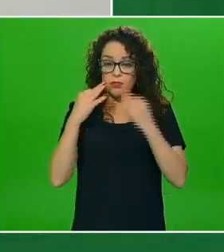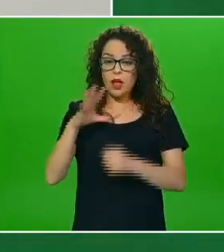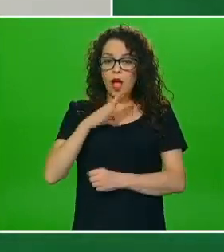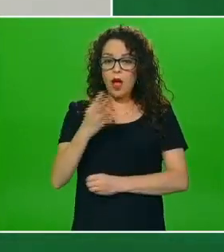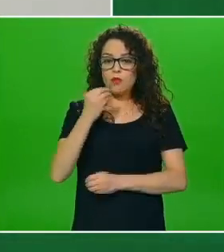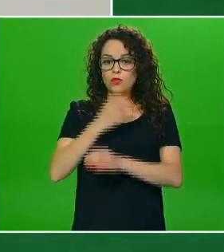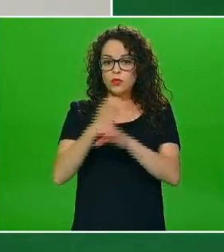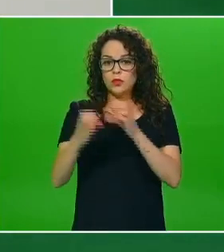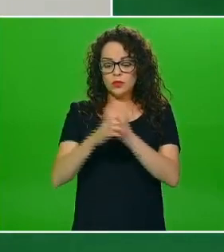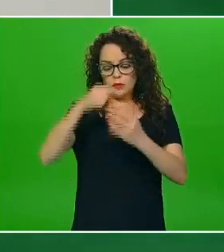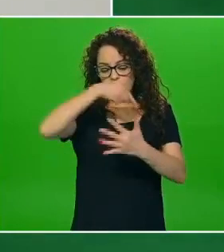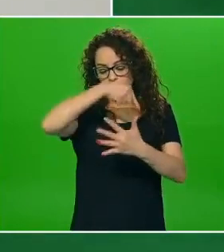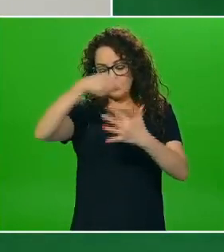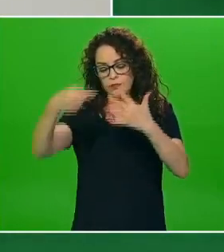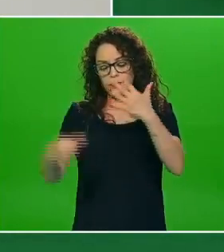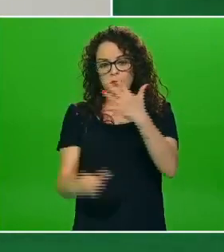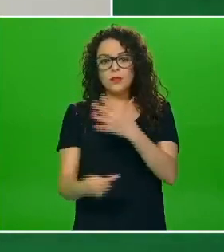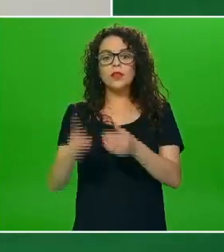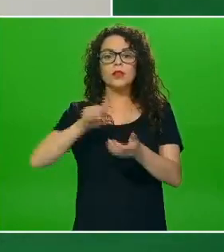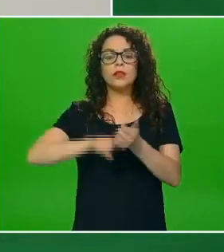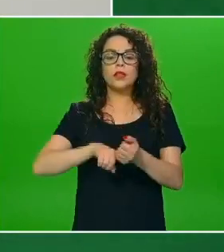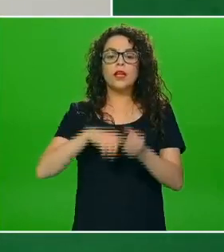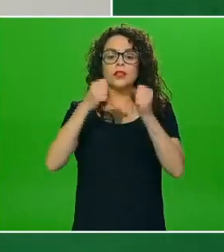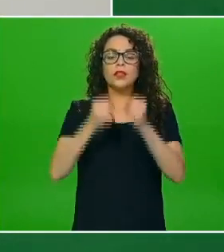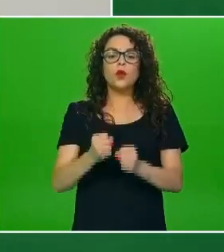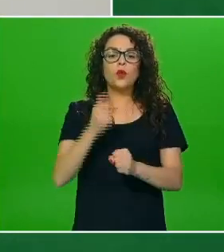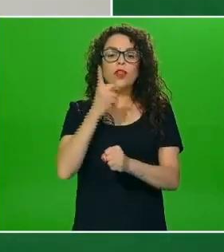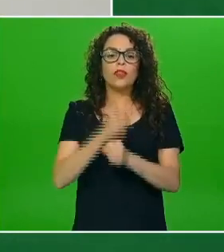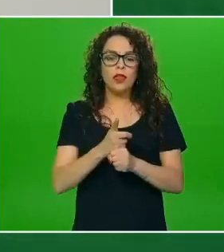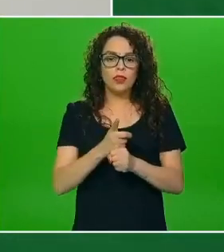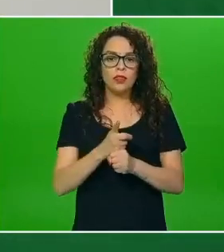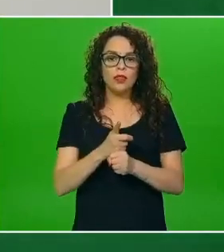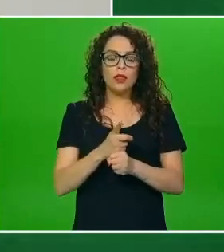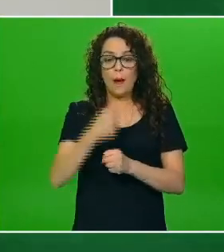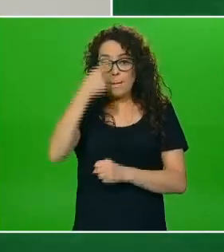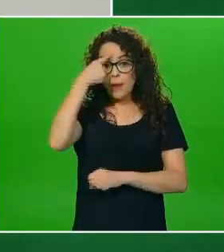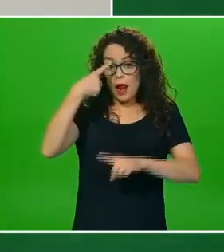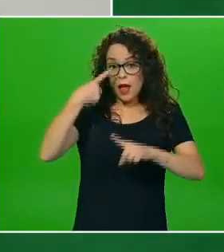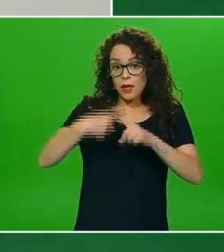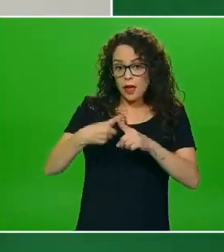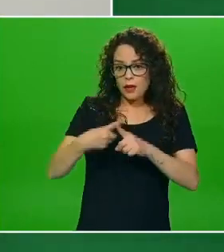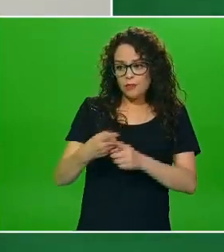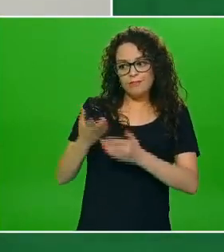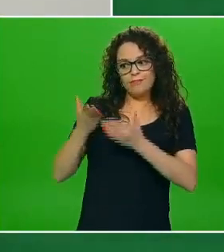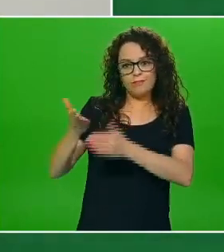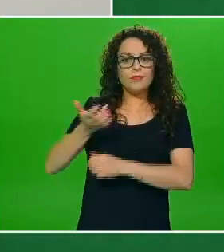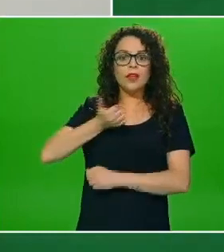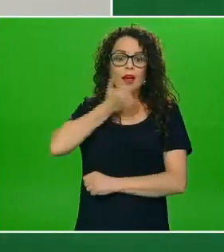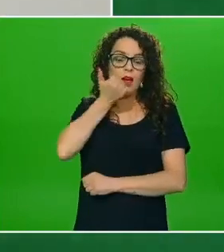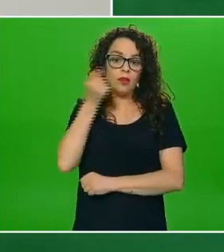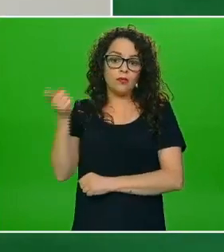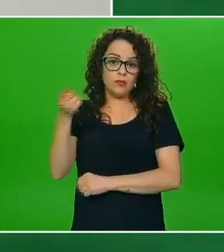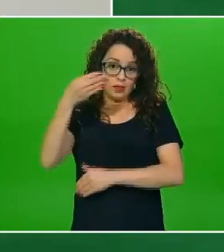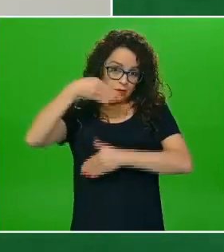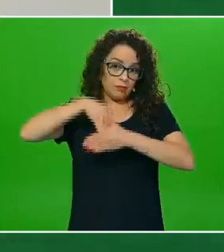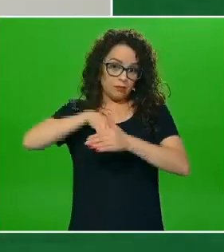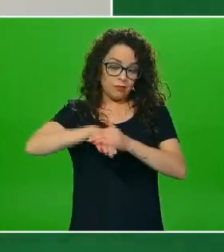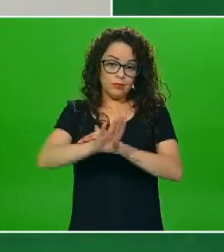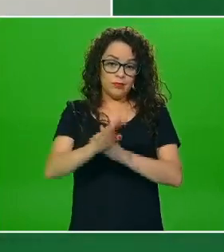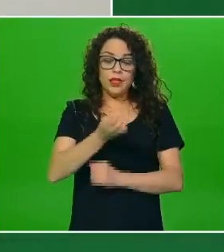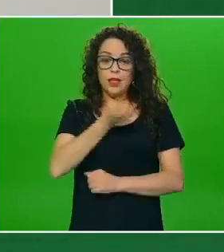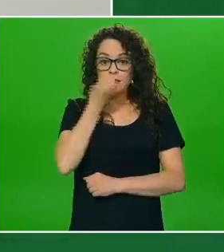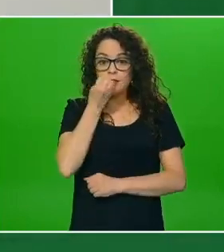de seguridad y hablamos de seguridad pues obviamente para los alumnos que son los que regresarían a las clases presenciales